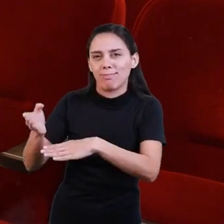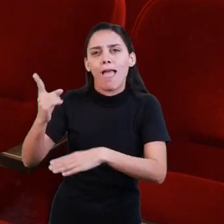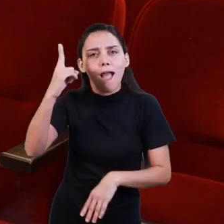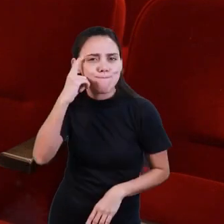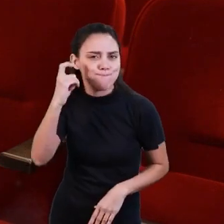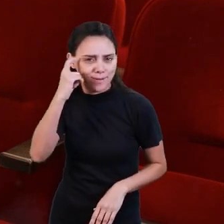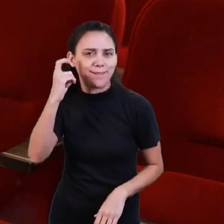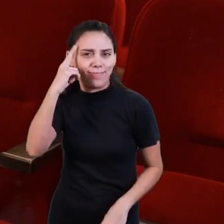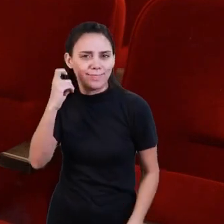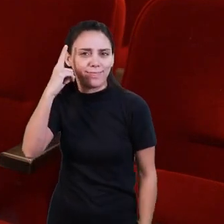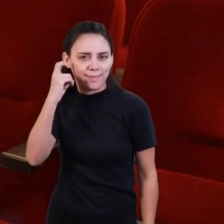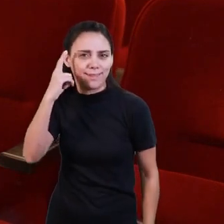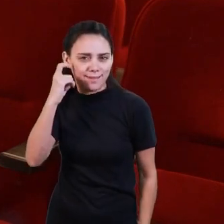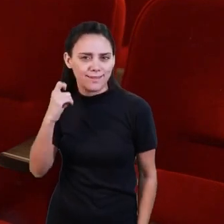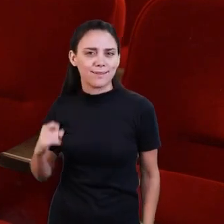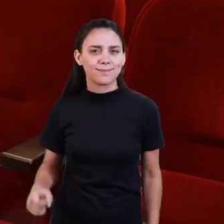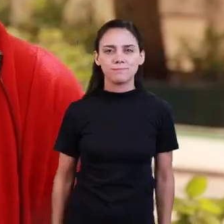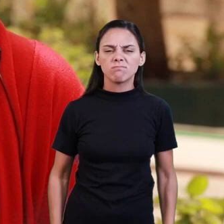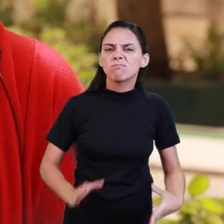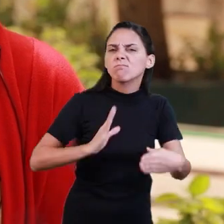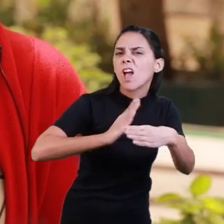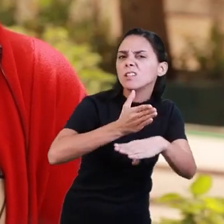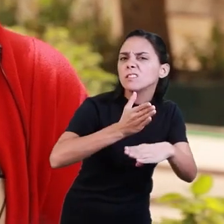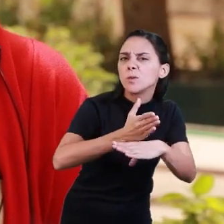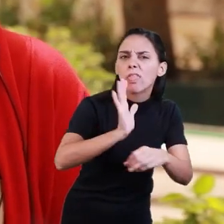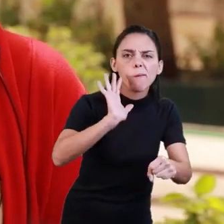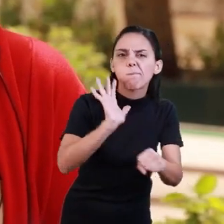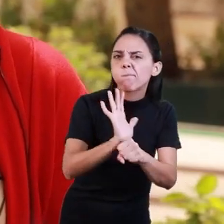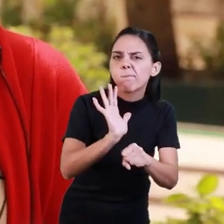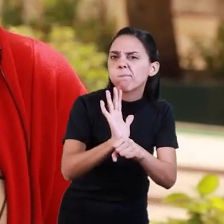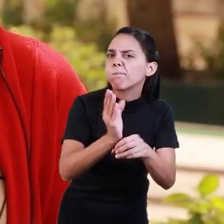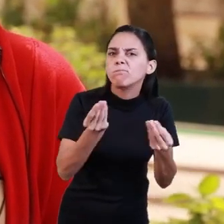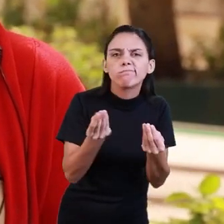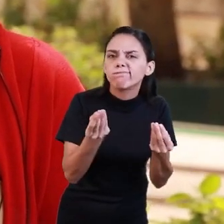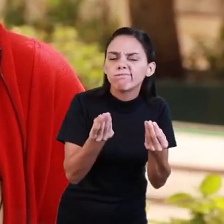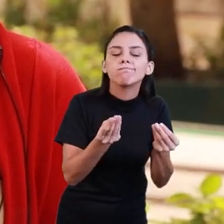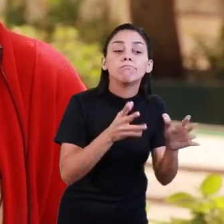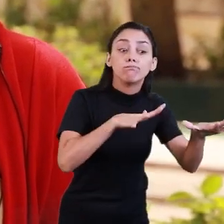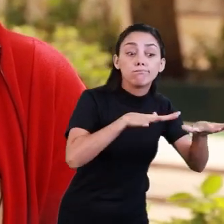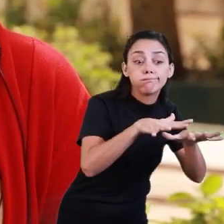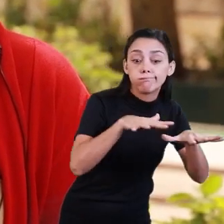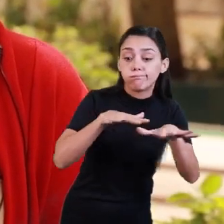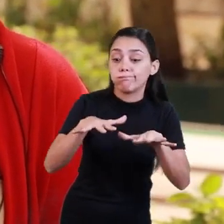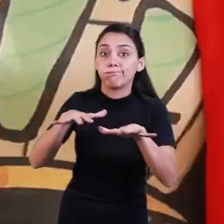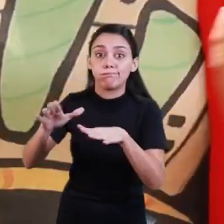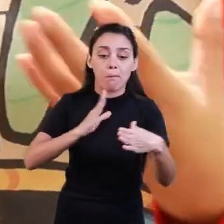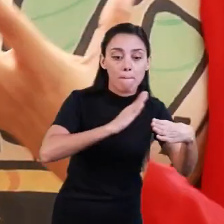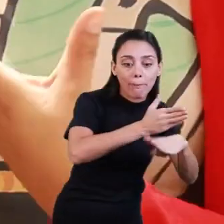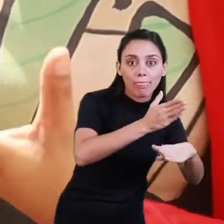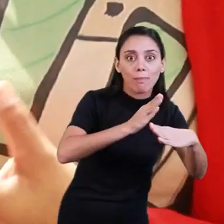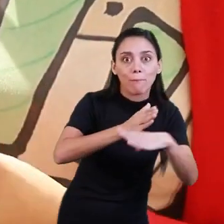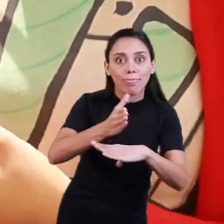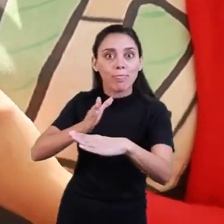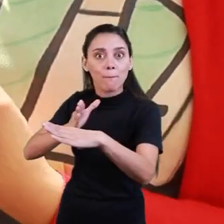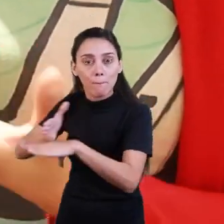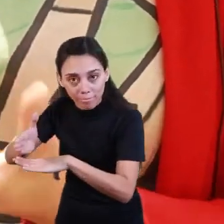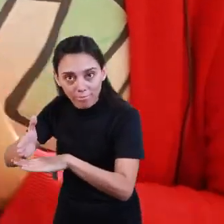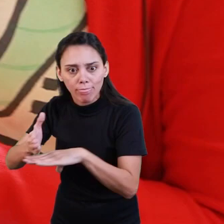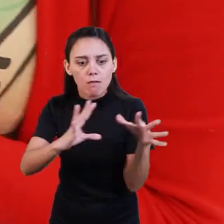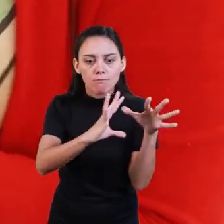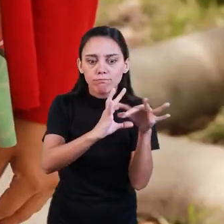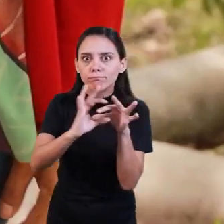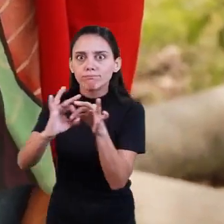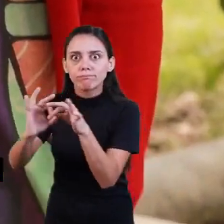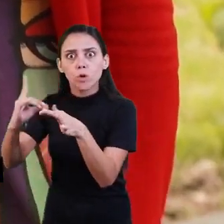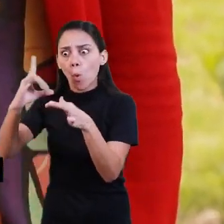las generalidades sobre la accesibilidad. Y la accesibilidad parte de un conjunto de acciones,